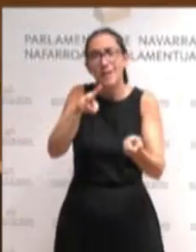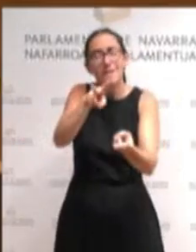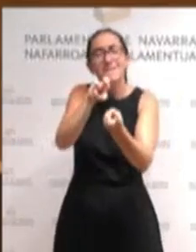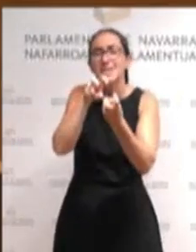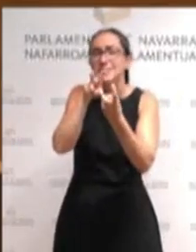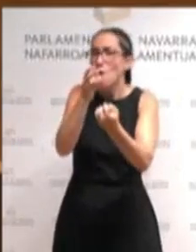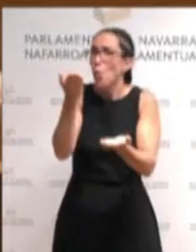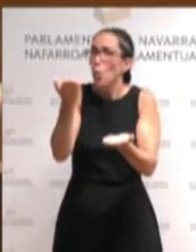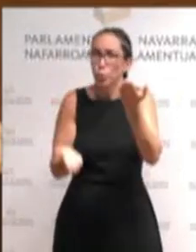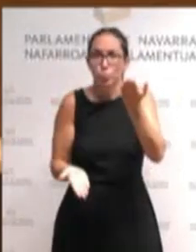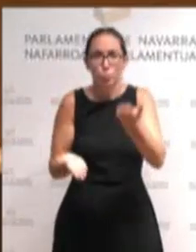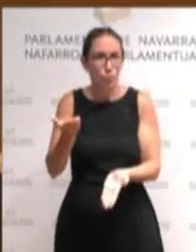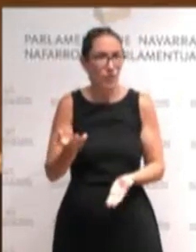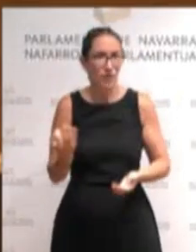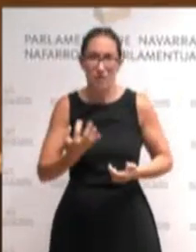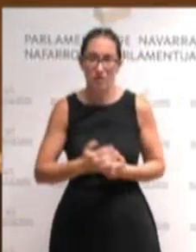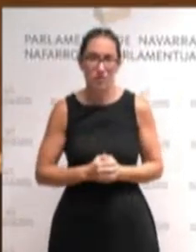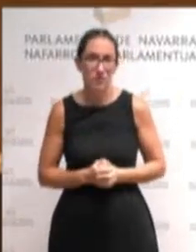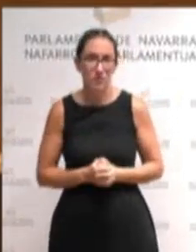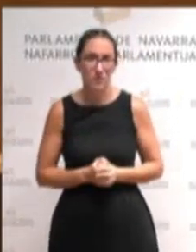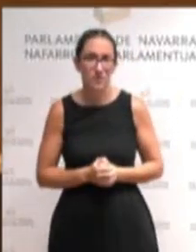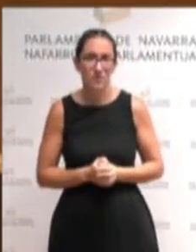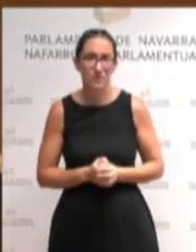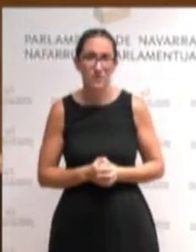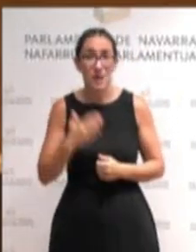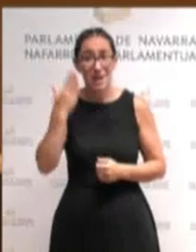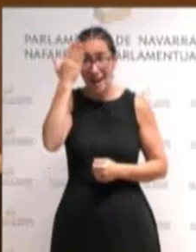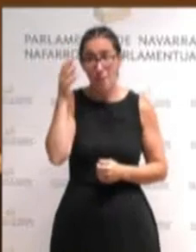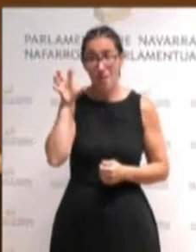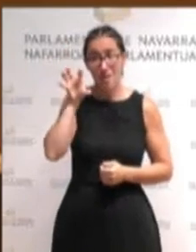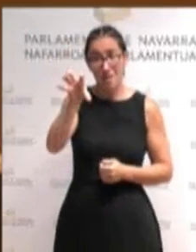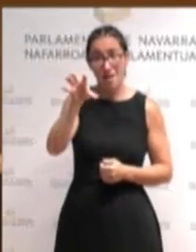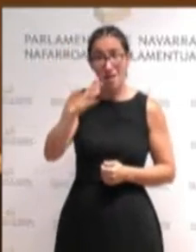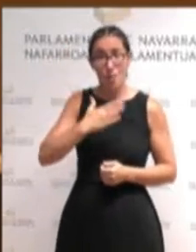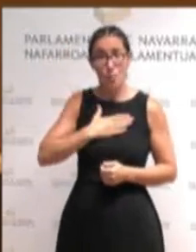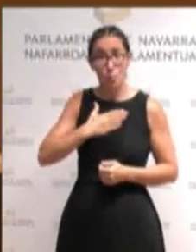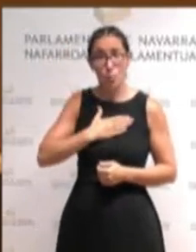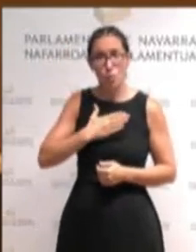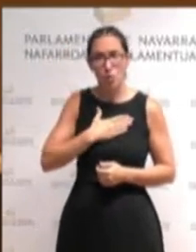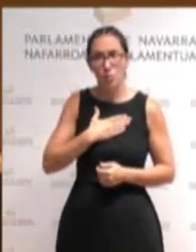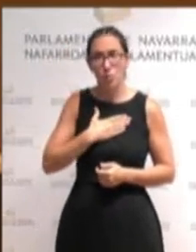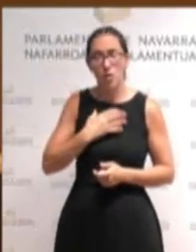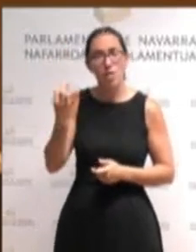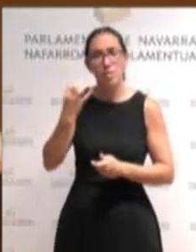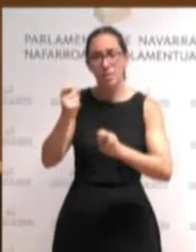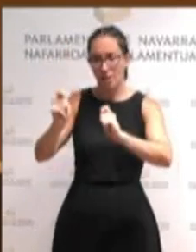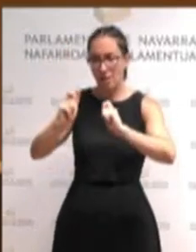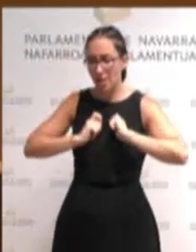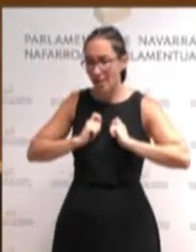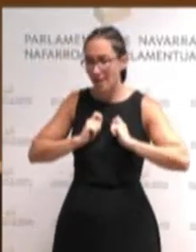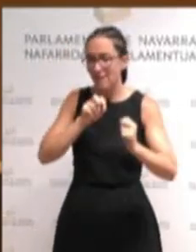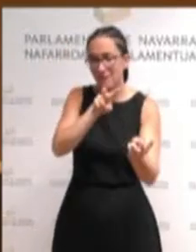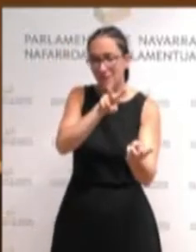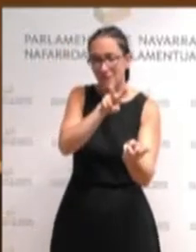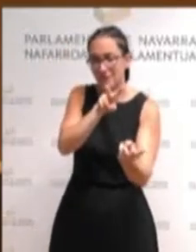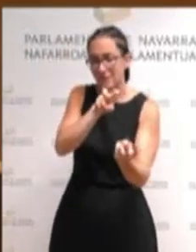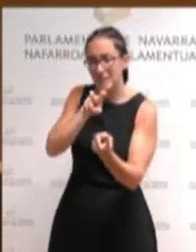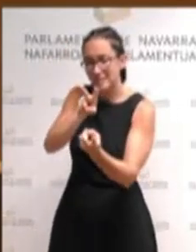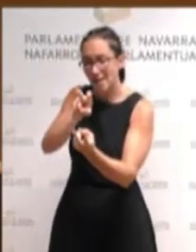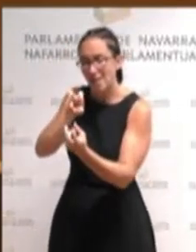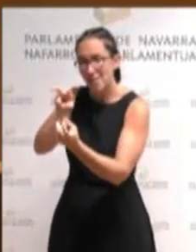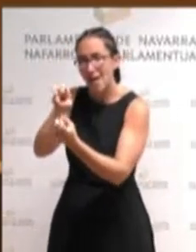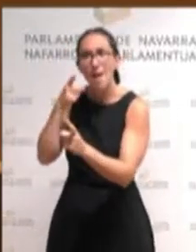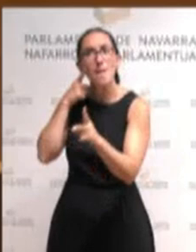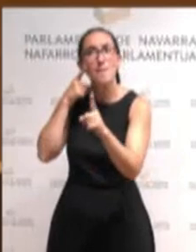el régimen propio de Navarra tiene que permitirnos alcanzar una fiscalidad que permita una